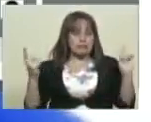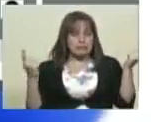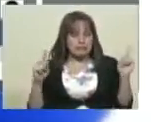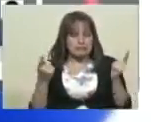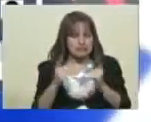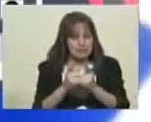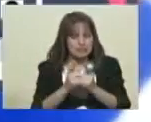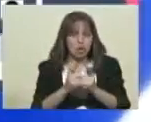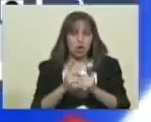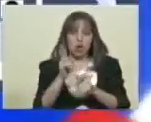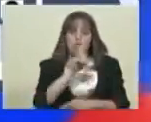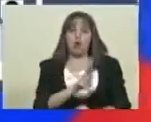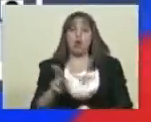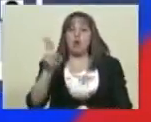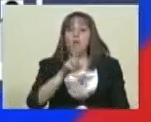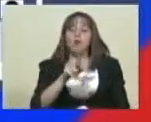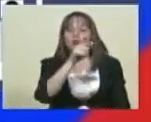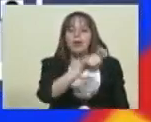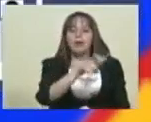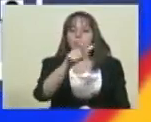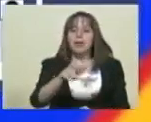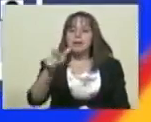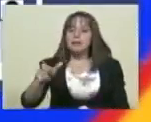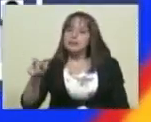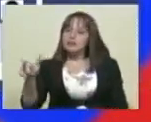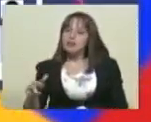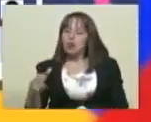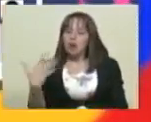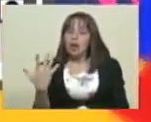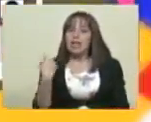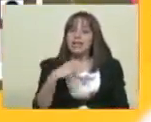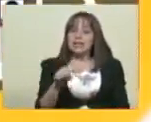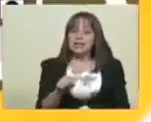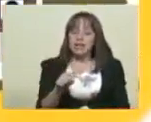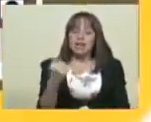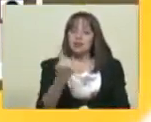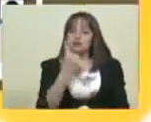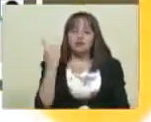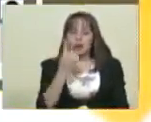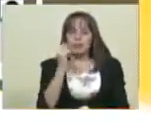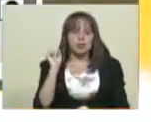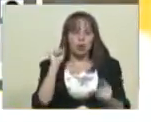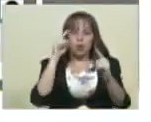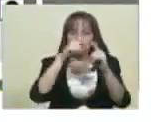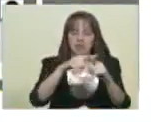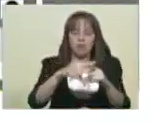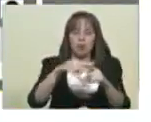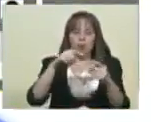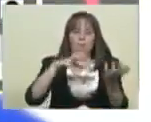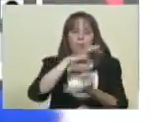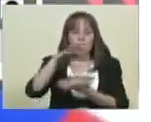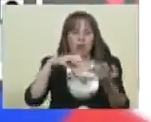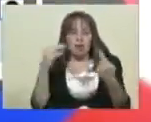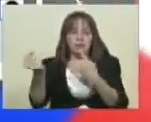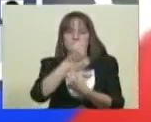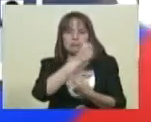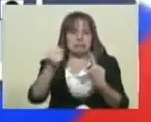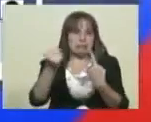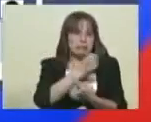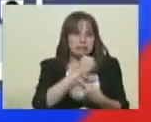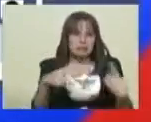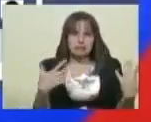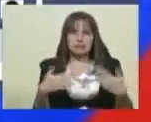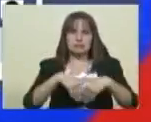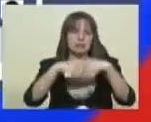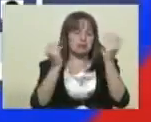el uso de aquellas personas que han sido objeto de violencia o que sienten amenazada